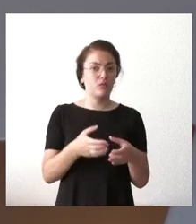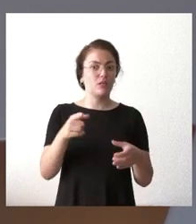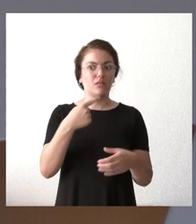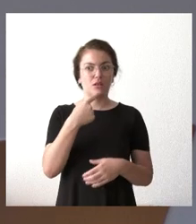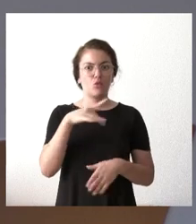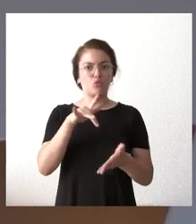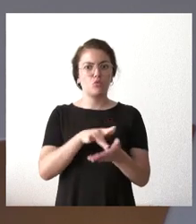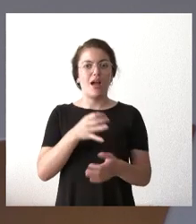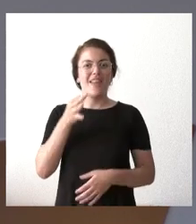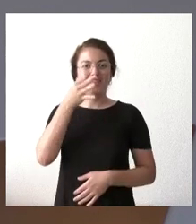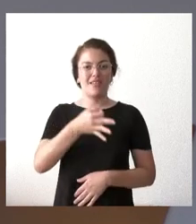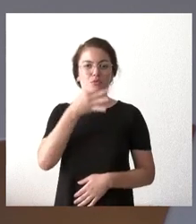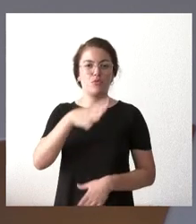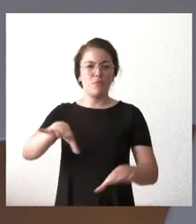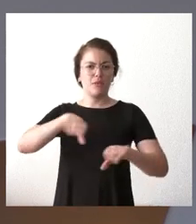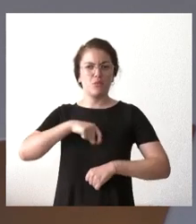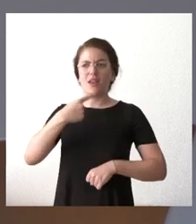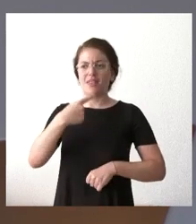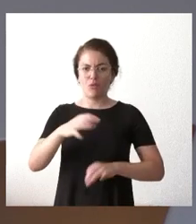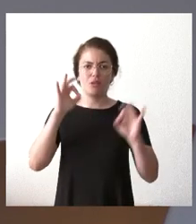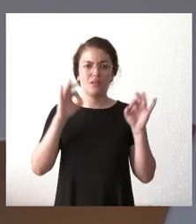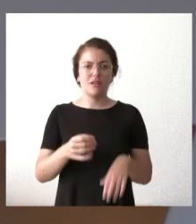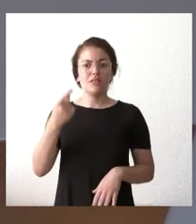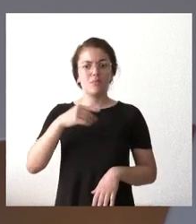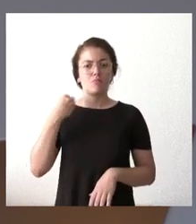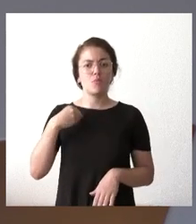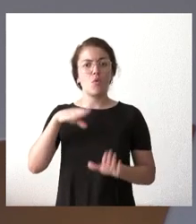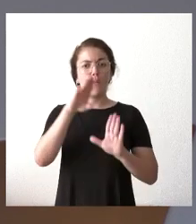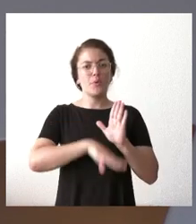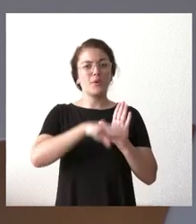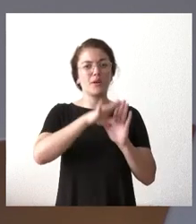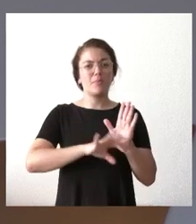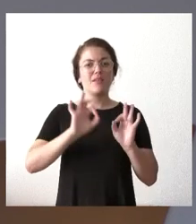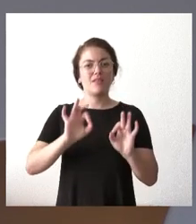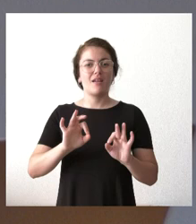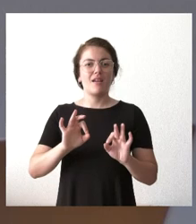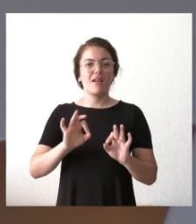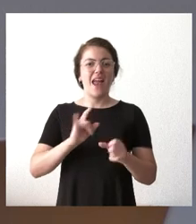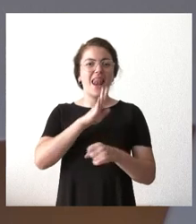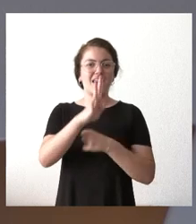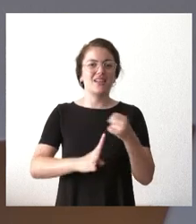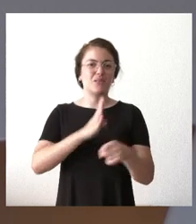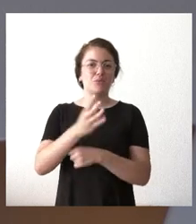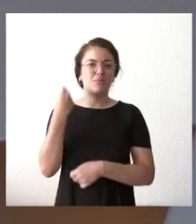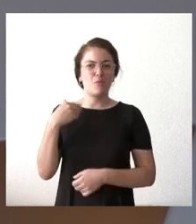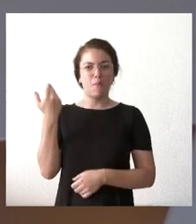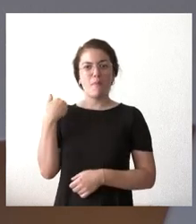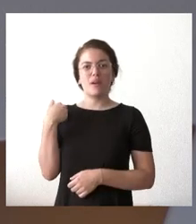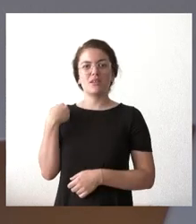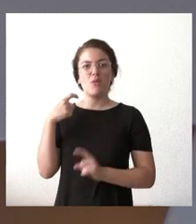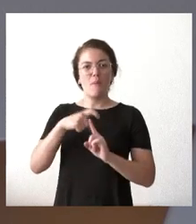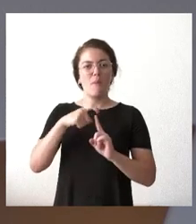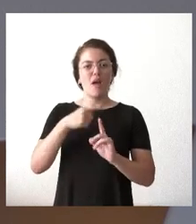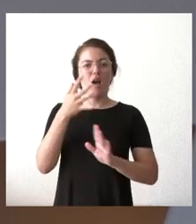defensa del medio natural eso lo expuse en mi programa de legislatura de las Cortes en mayo donde hablé del proceso